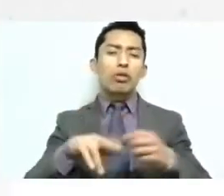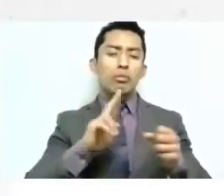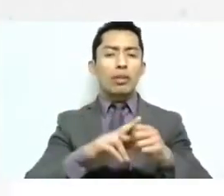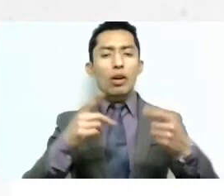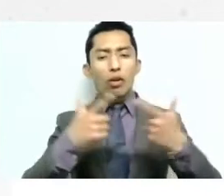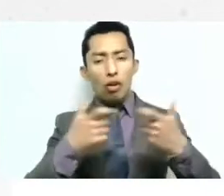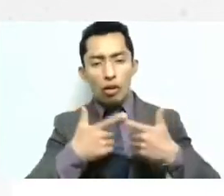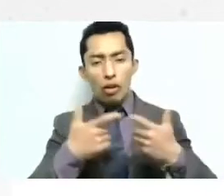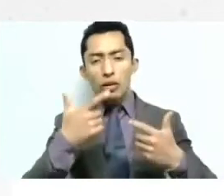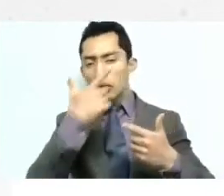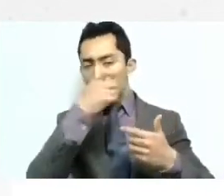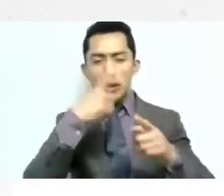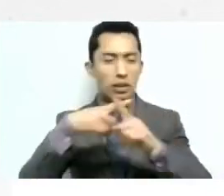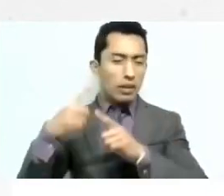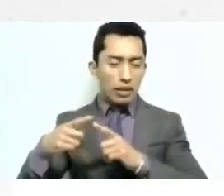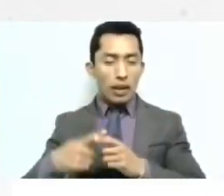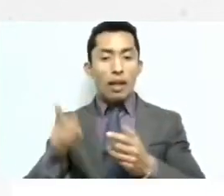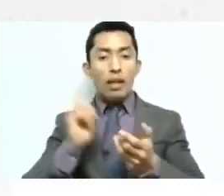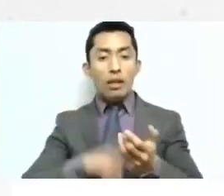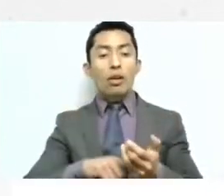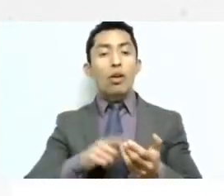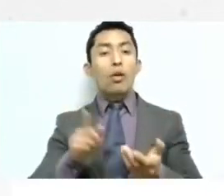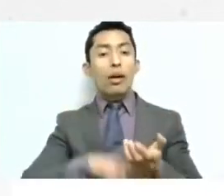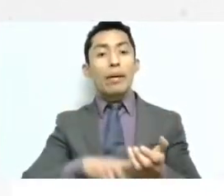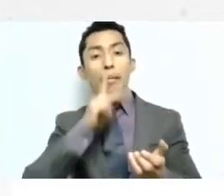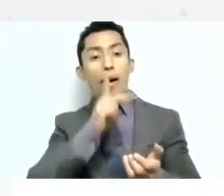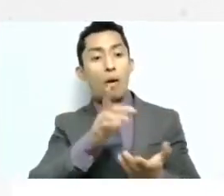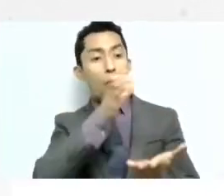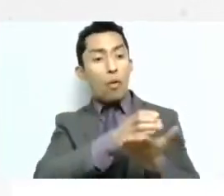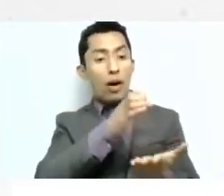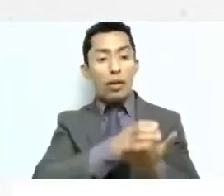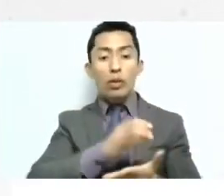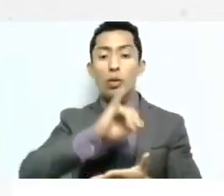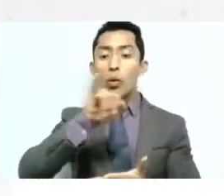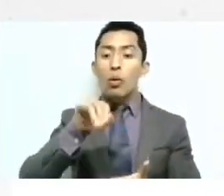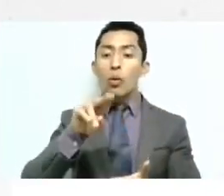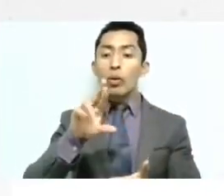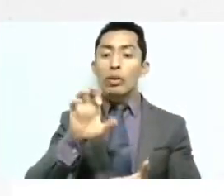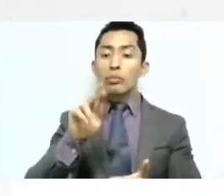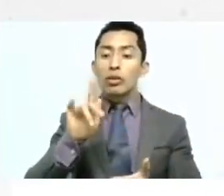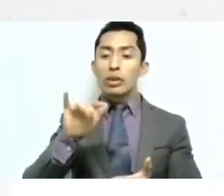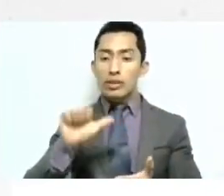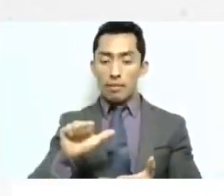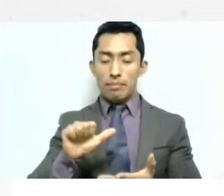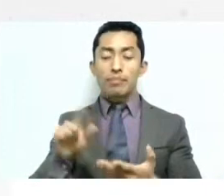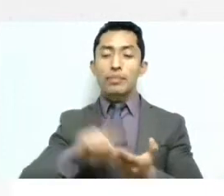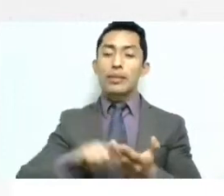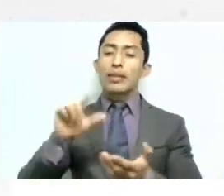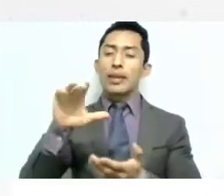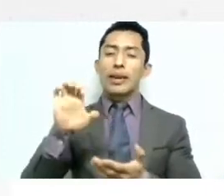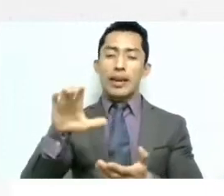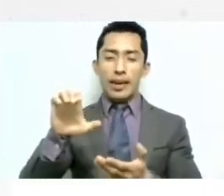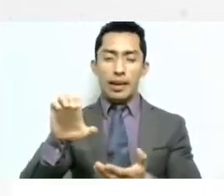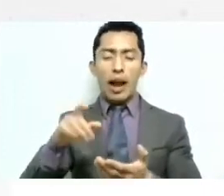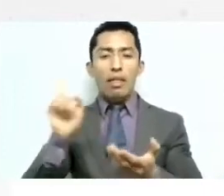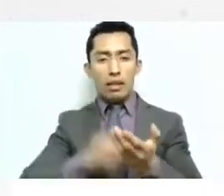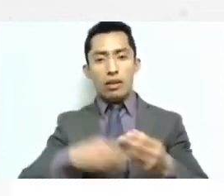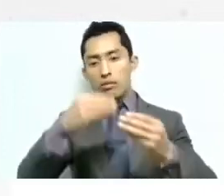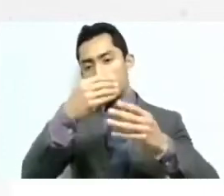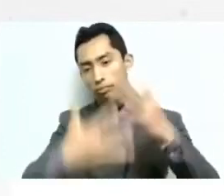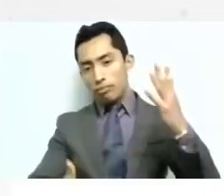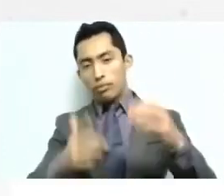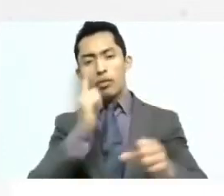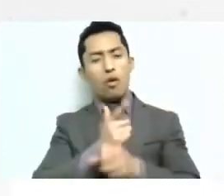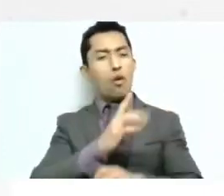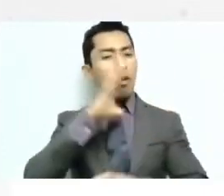Mozilla el que sea ponen cuadernos de jurisprudencia Centro de Estudios Constitucionales y van a encontrarlos todos y van a